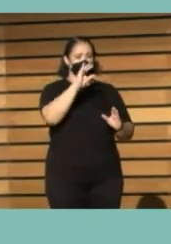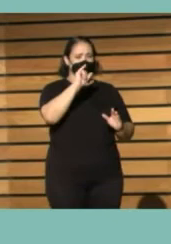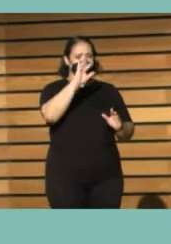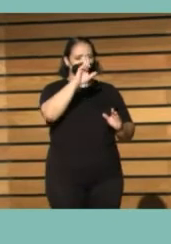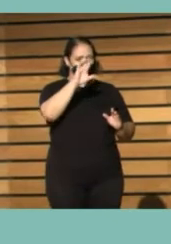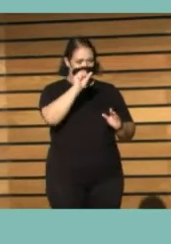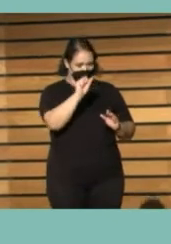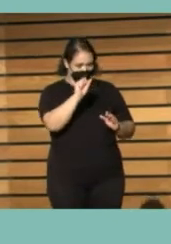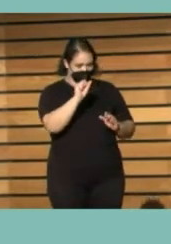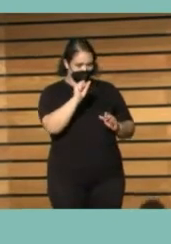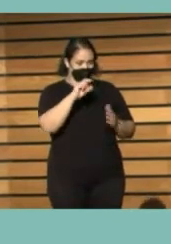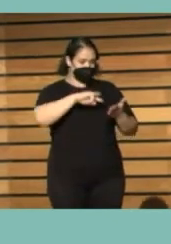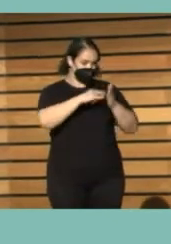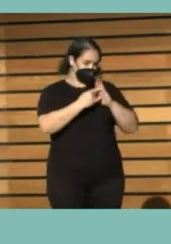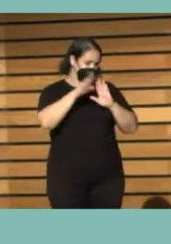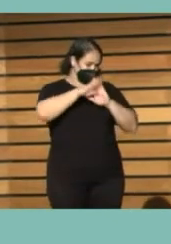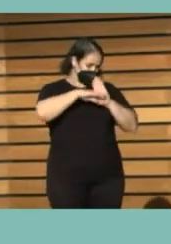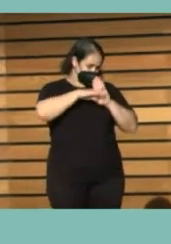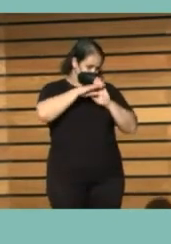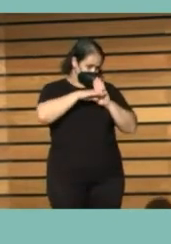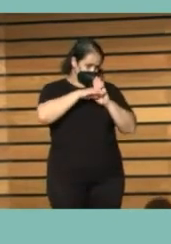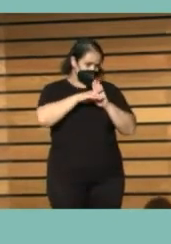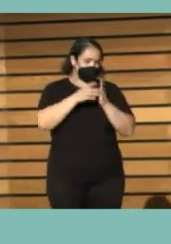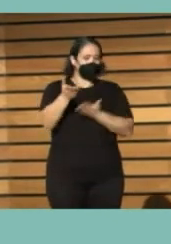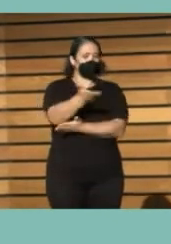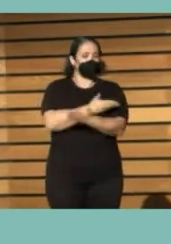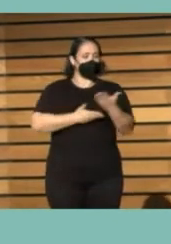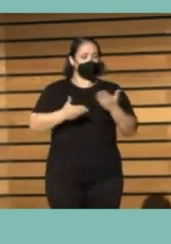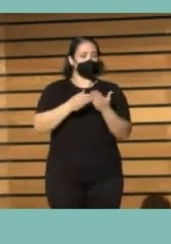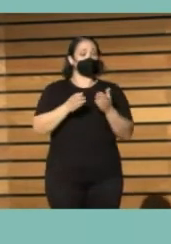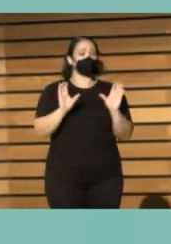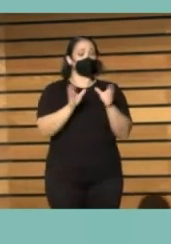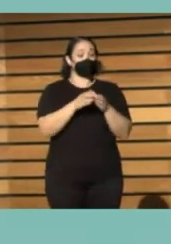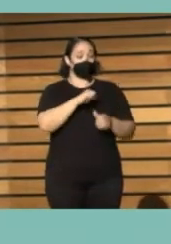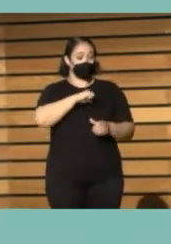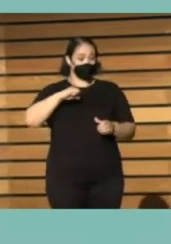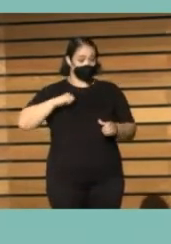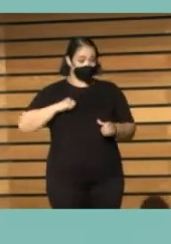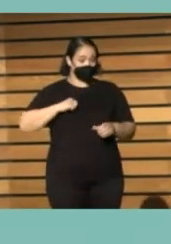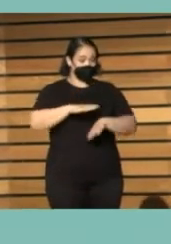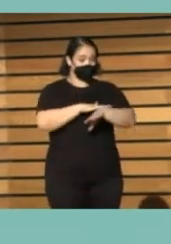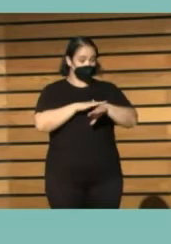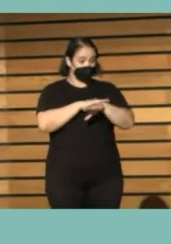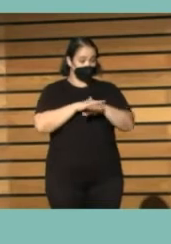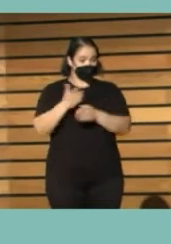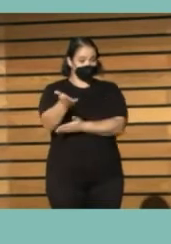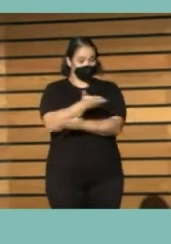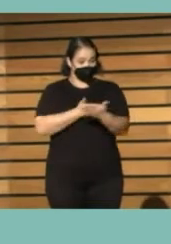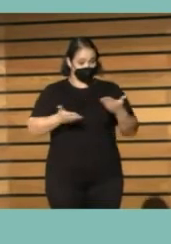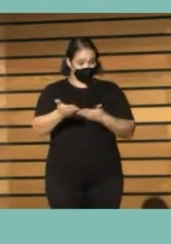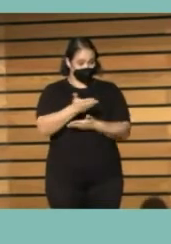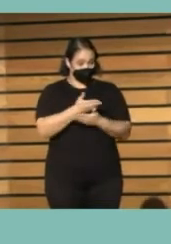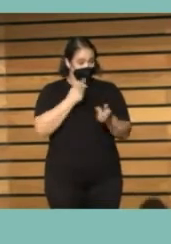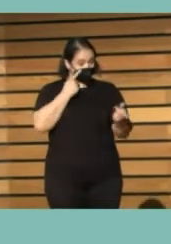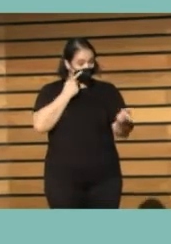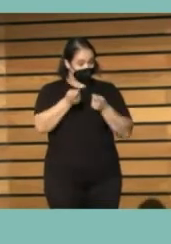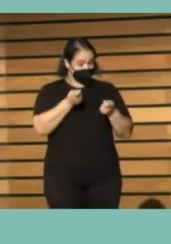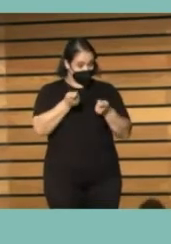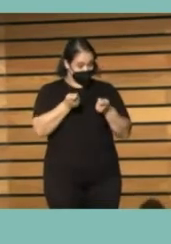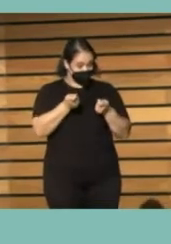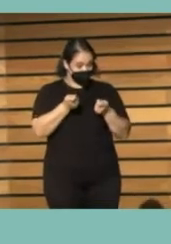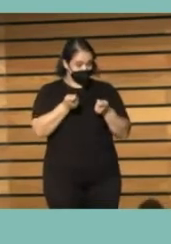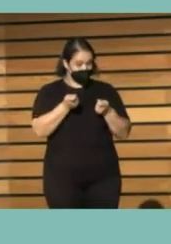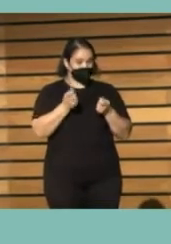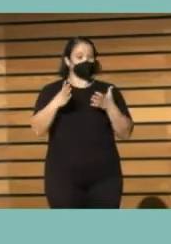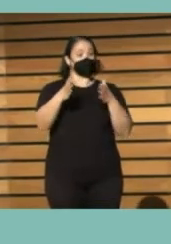es el sistema de datos en colaboración entre las comunidades autónomas y el Ministerio, impulsado y coordinado por el Ministerio, pero en el que